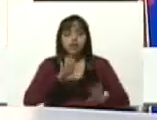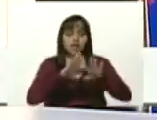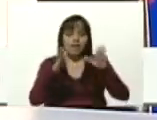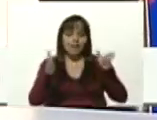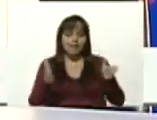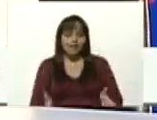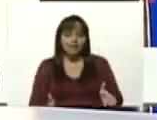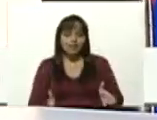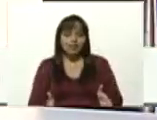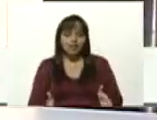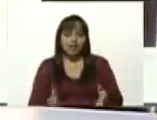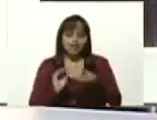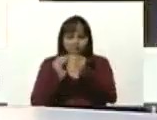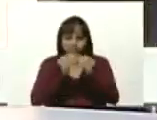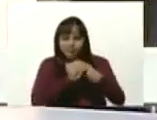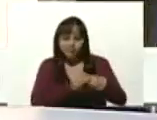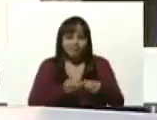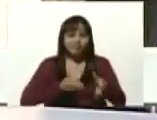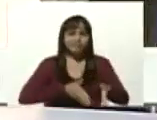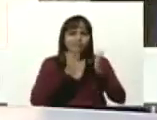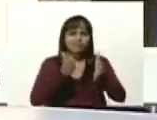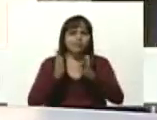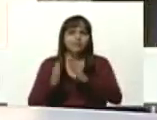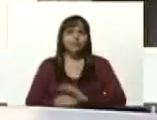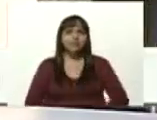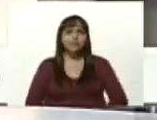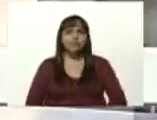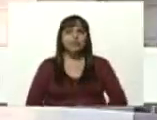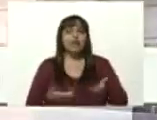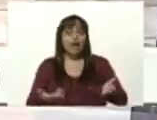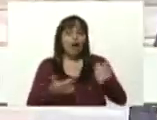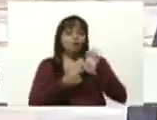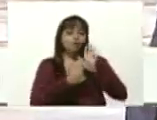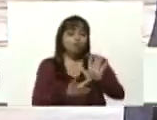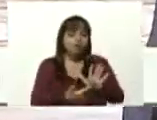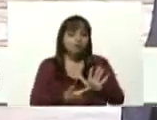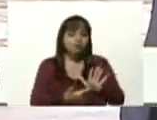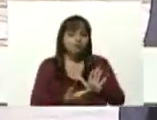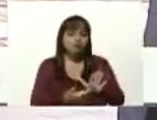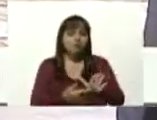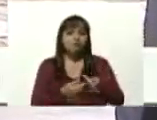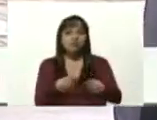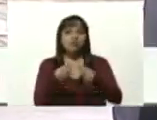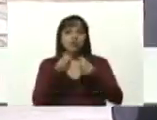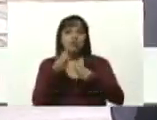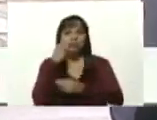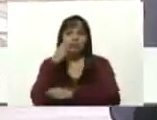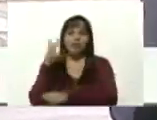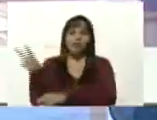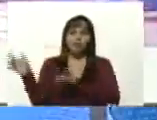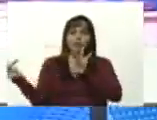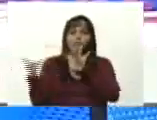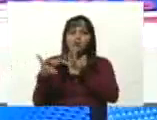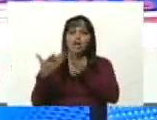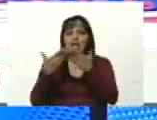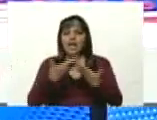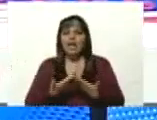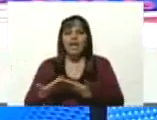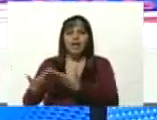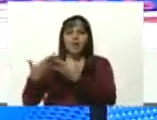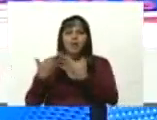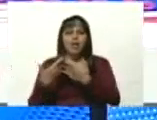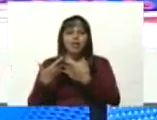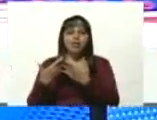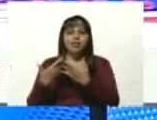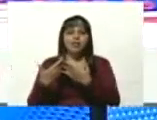de infraestructura y para muestra vamos a un botón vamos a dar un pase aquí en la escuela Miguel Antonio